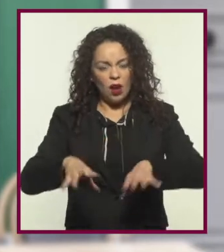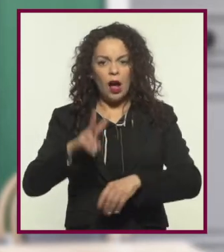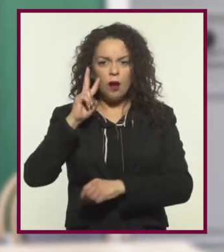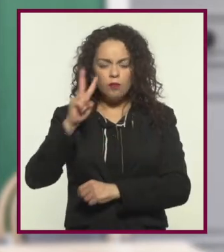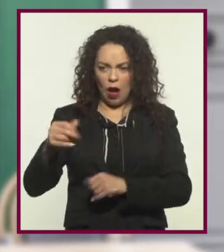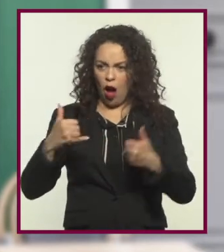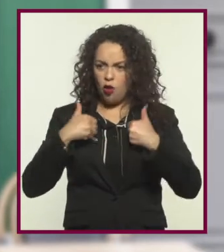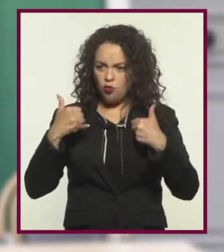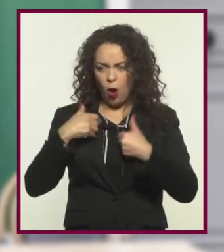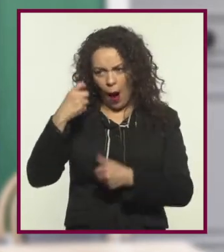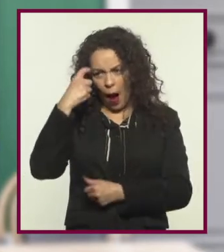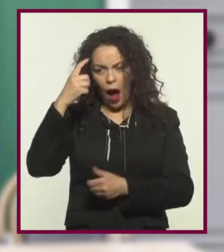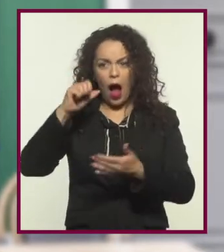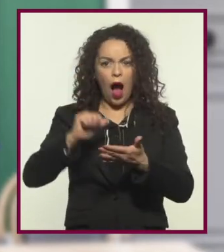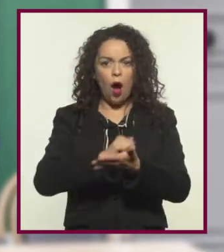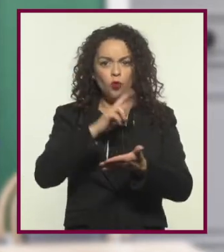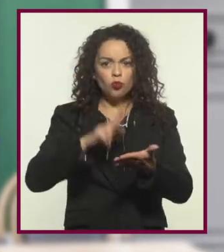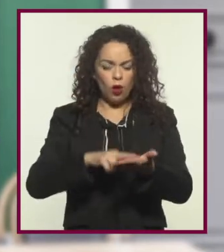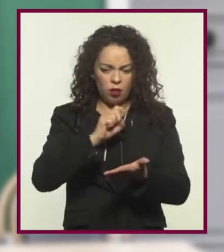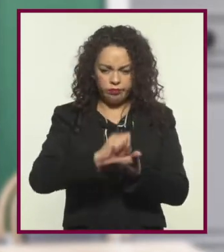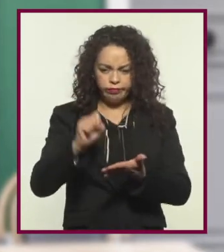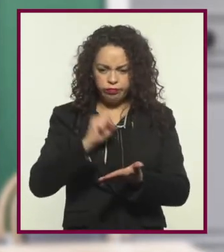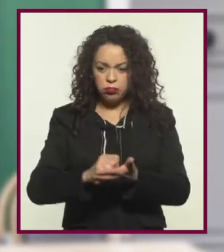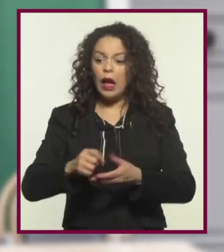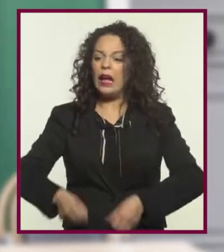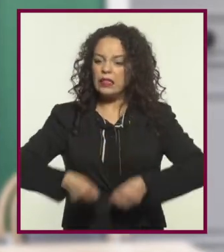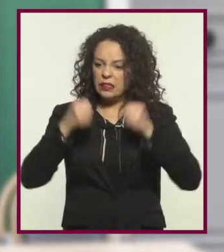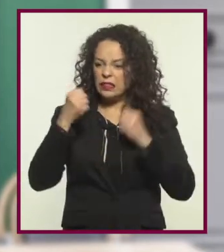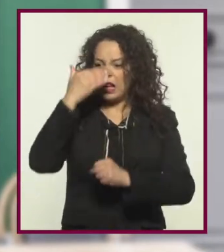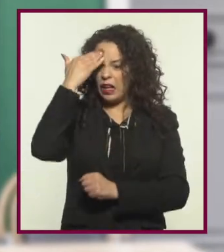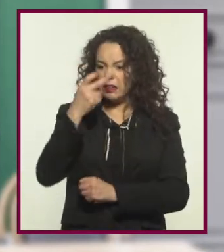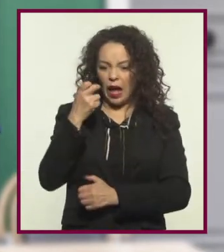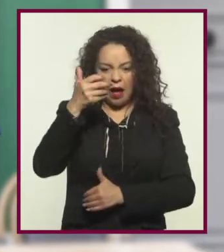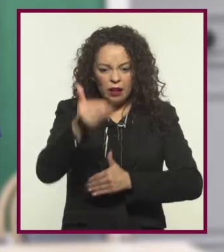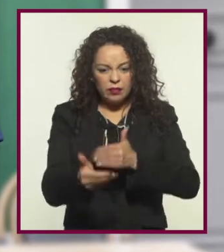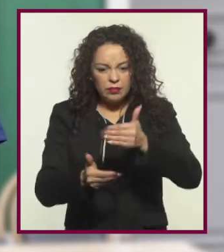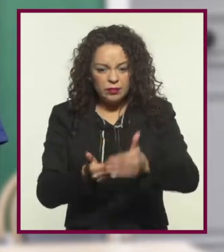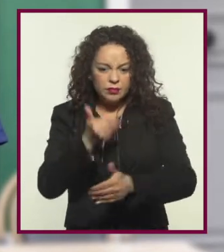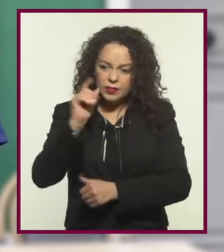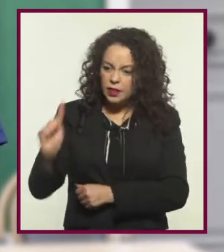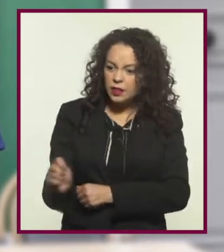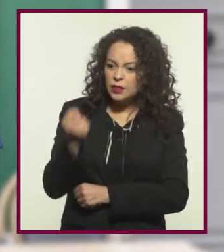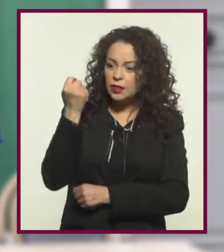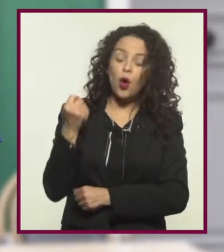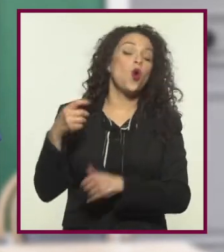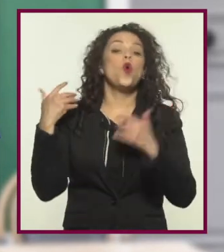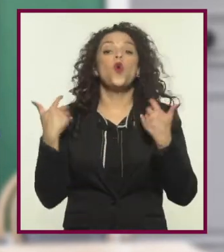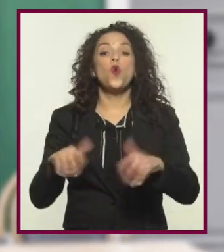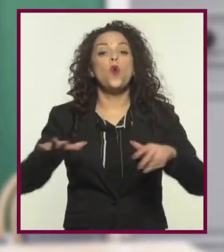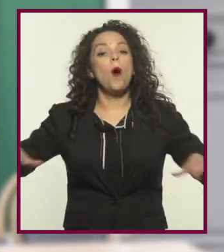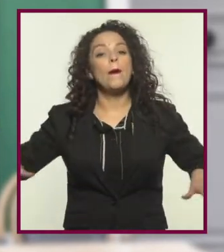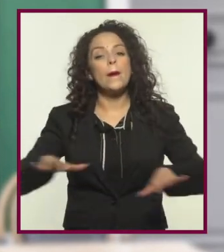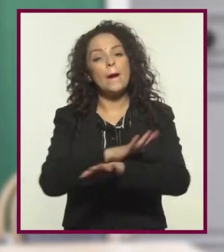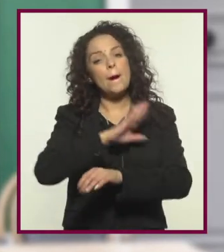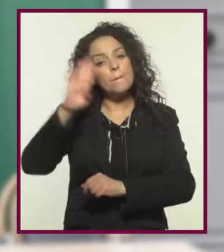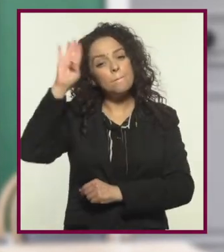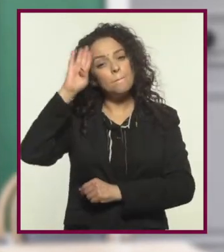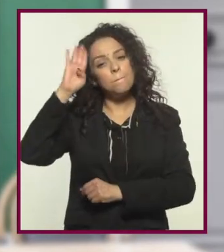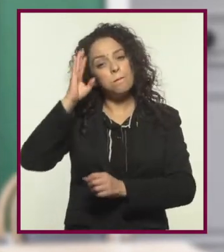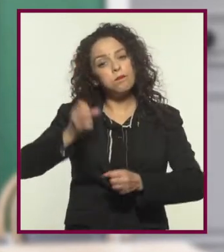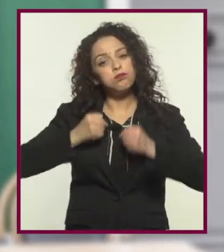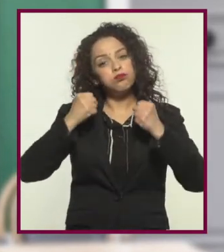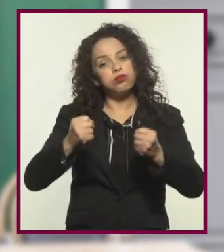dispararon la imaginación de jóvenes autores que estaban convencidos de que estos avances tecnológicos iban a producir grandes